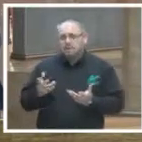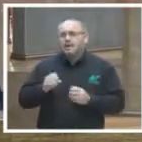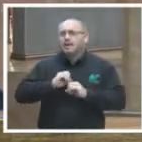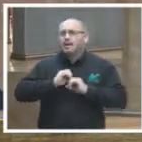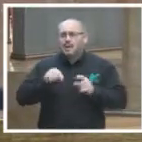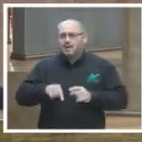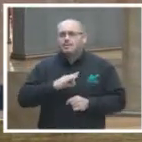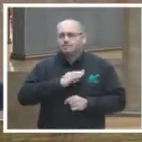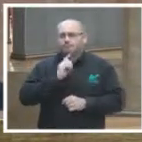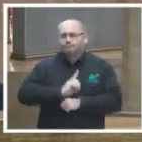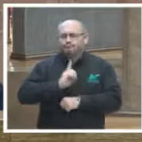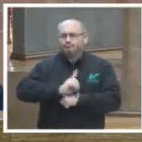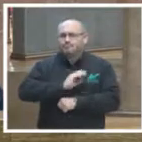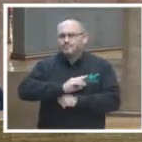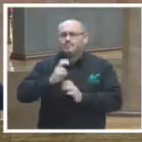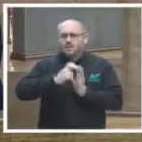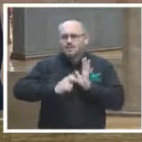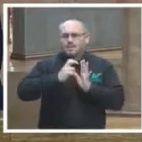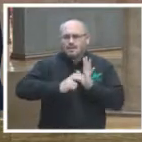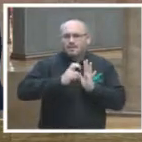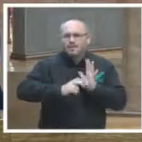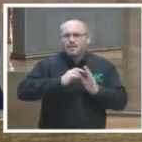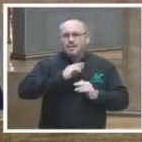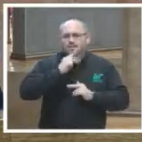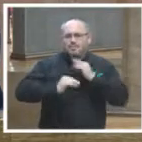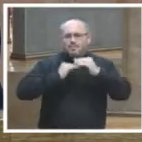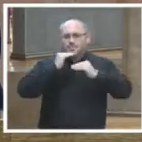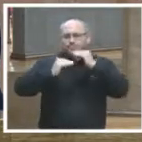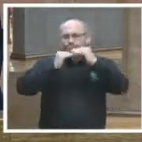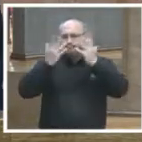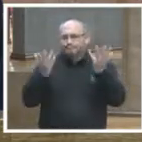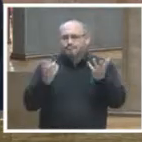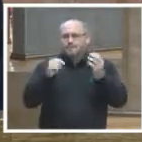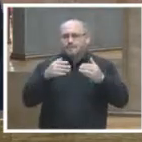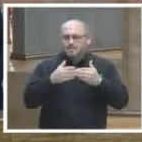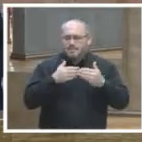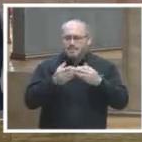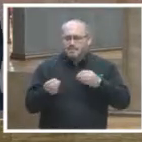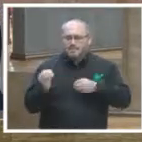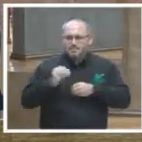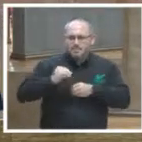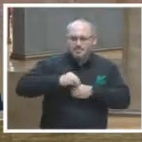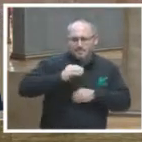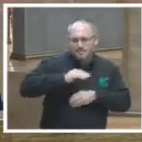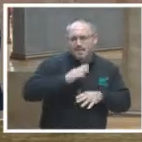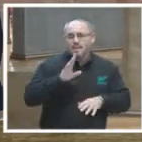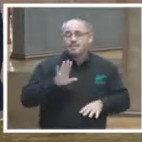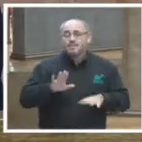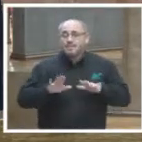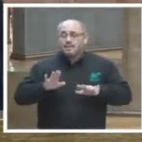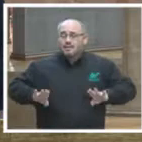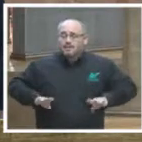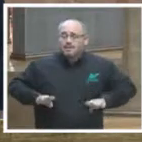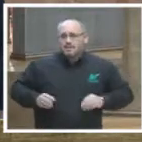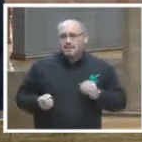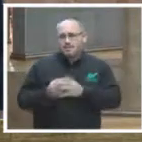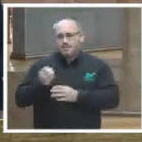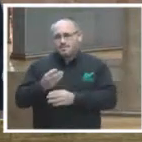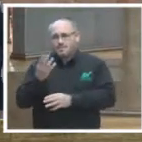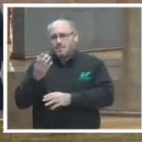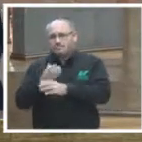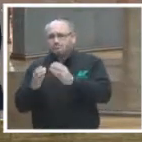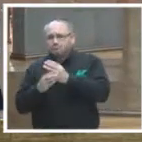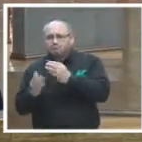día a día se buscan nuevas formas de modernizar y adecuar estos sistemas conforme a las nuevas tecnologías de la información